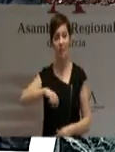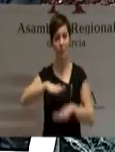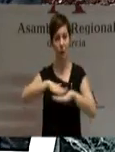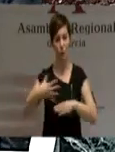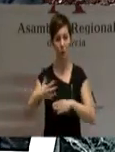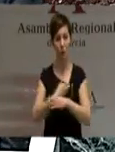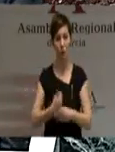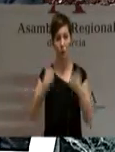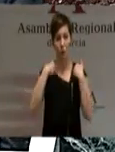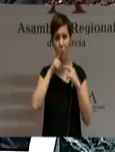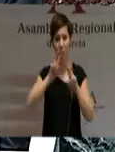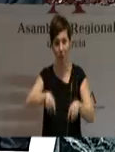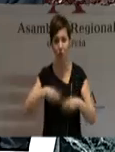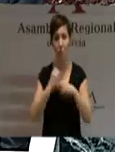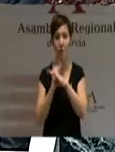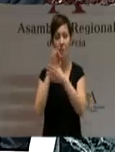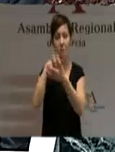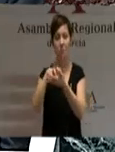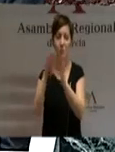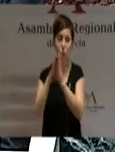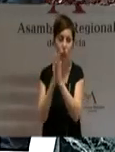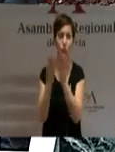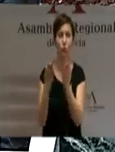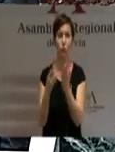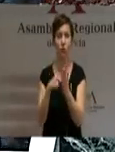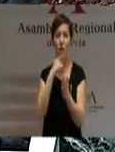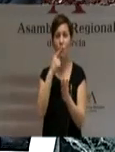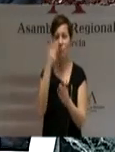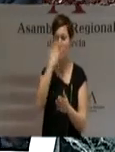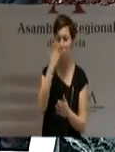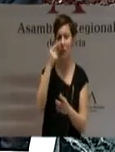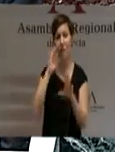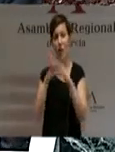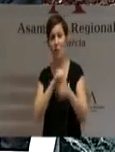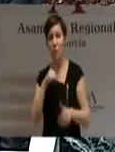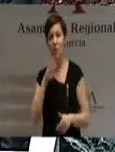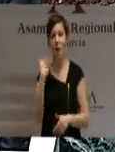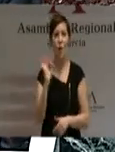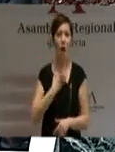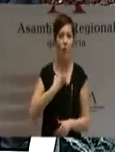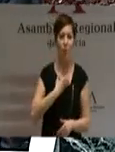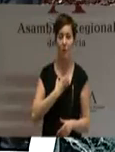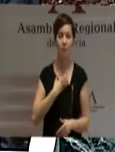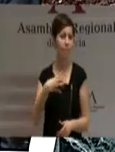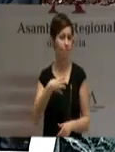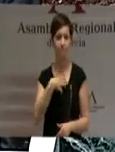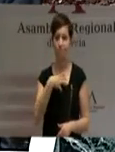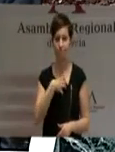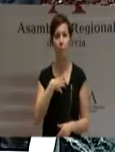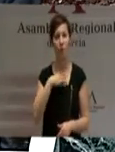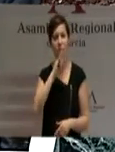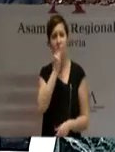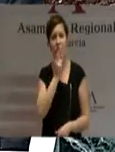constitucional, a cuestionar las autonomías, ni mucho menos los ayuntamientos. Habrá que corregir errores